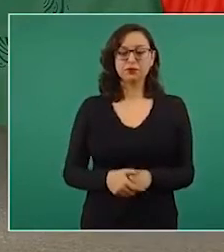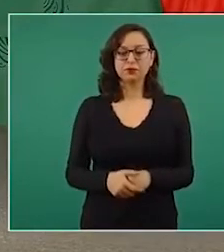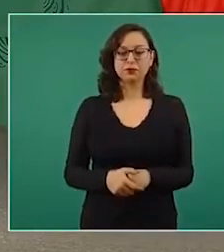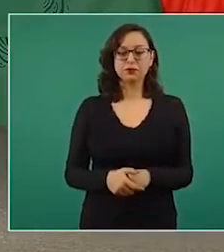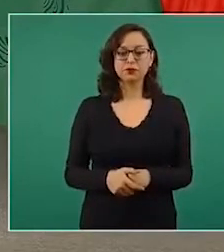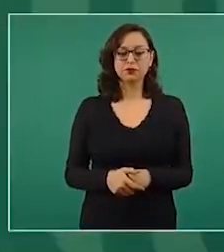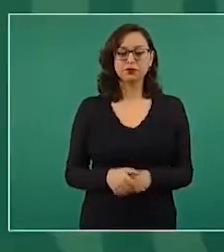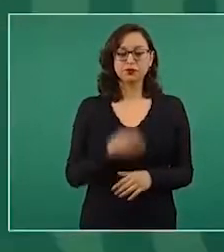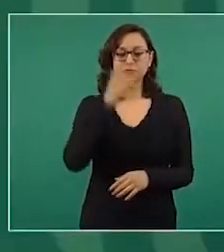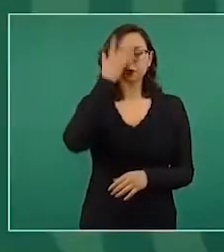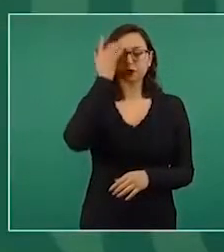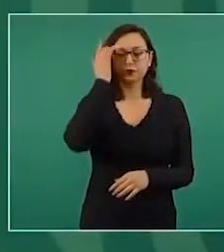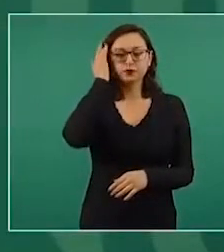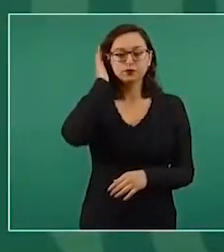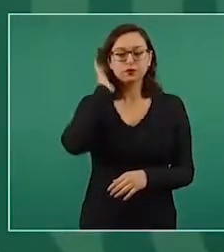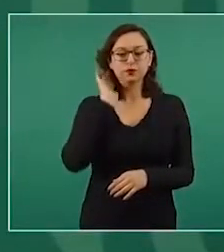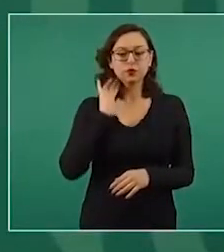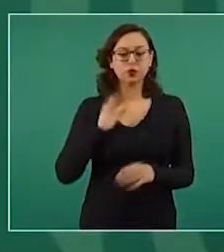Sí, todo,